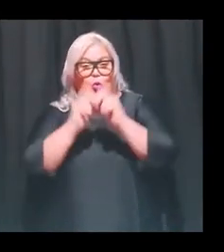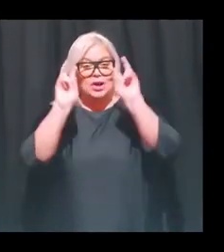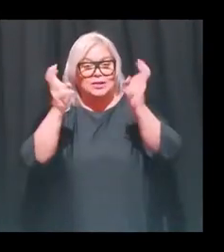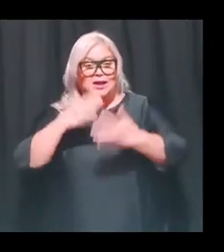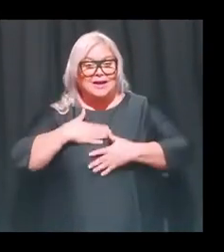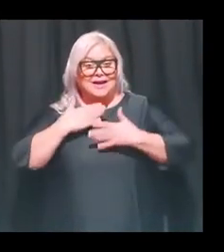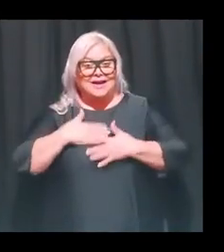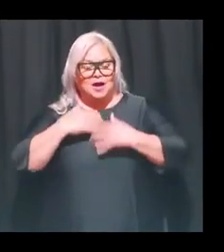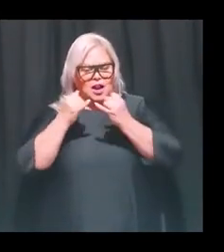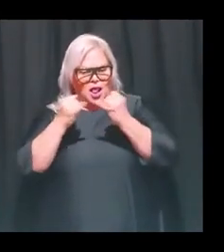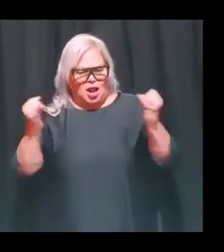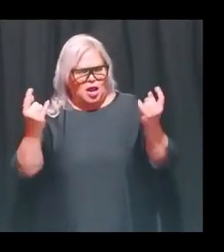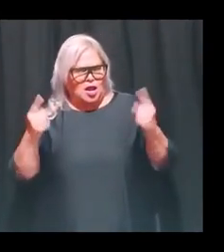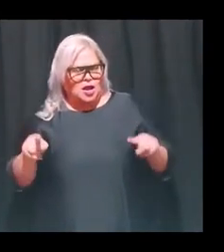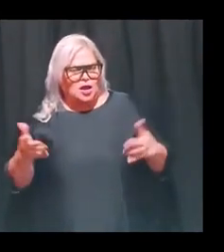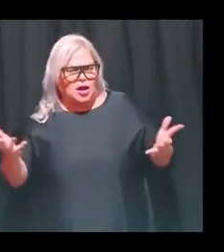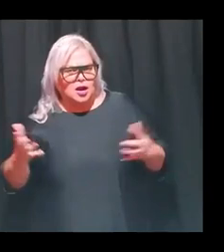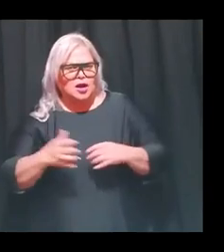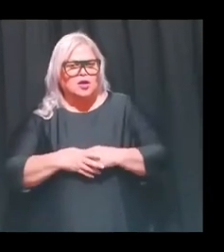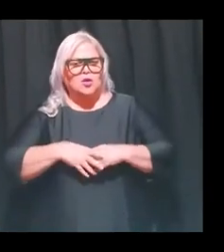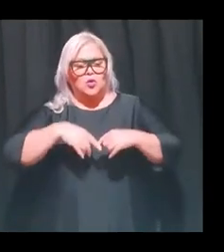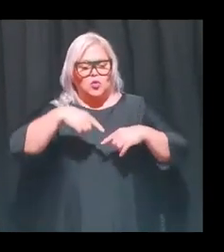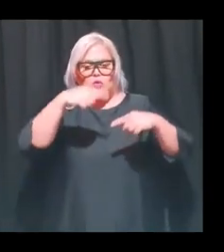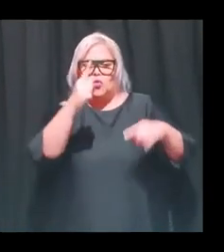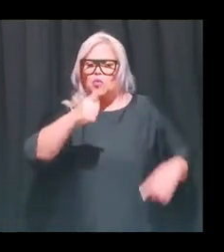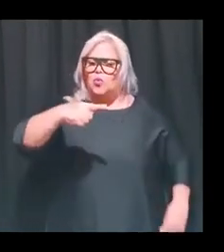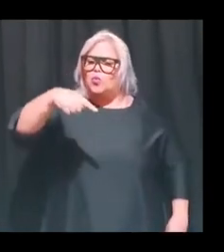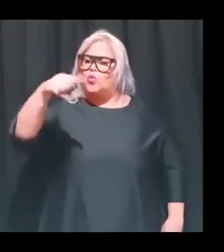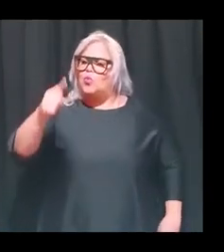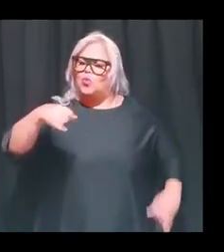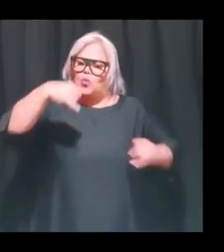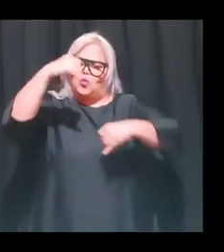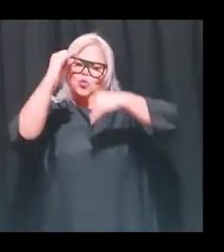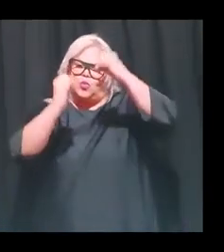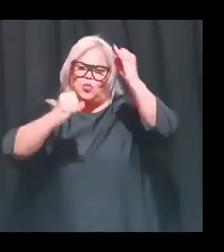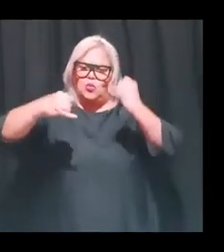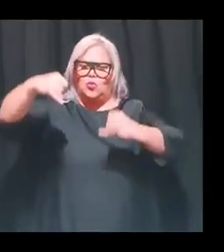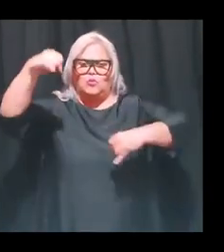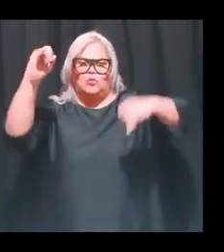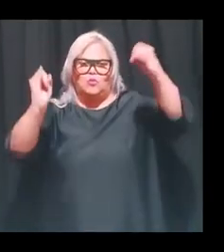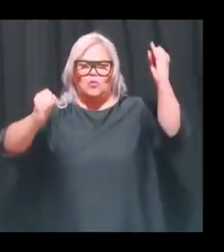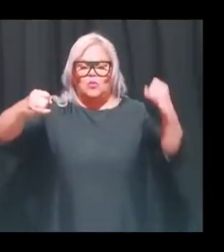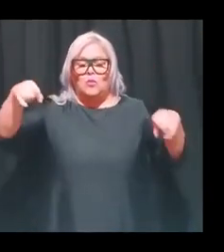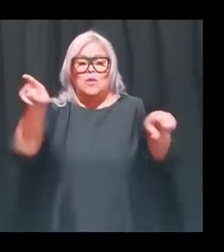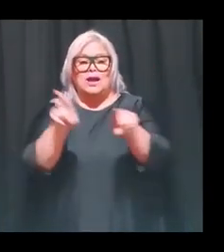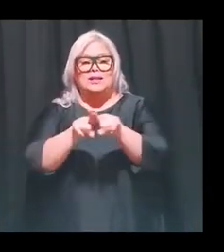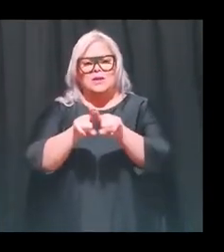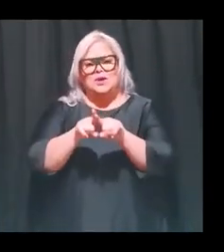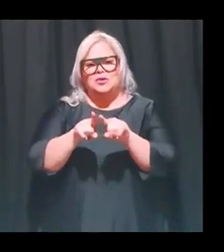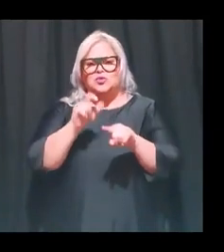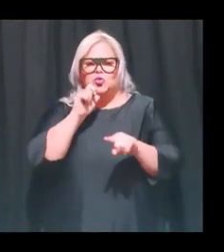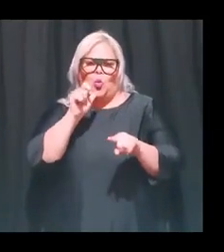líneas tienden a ser bastante curviadas, crecientes, también son un poco menos